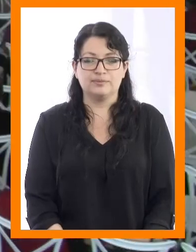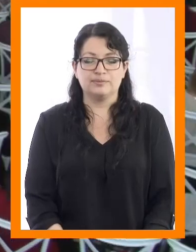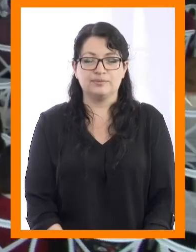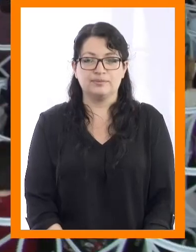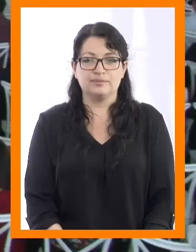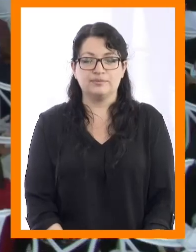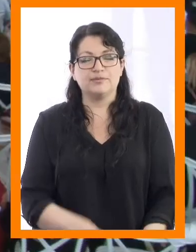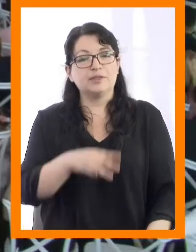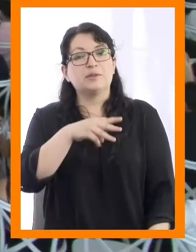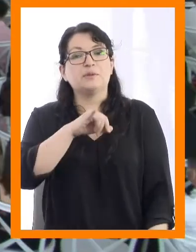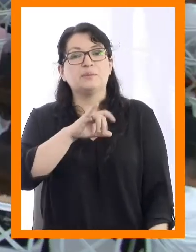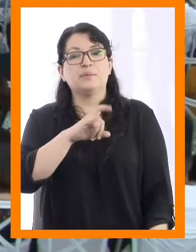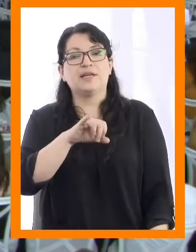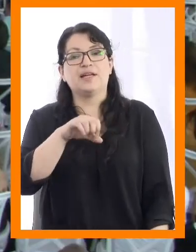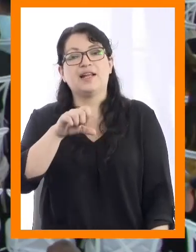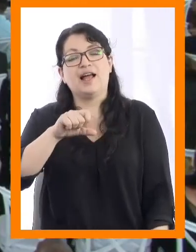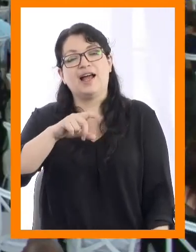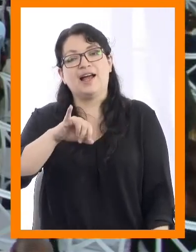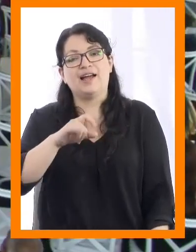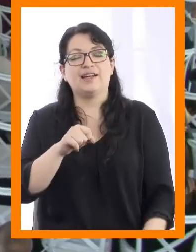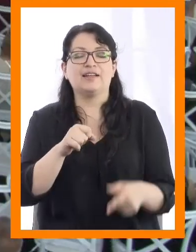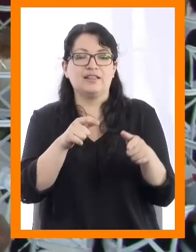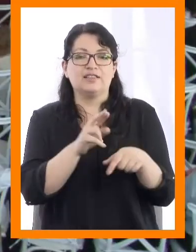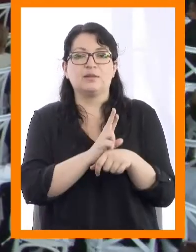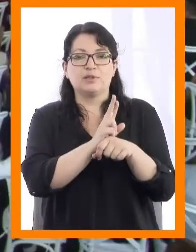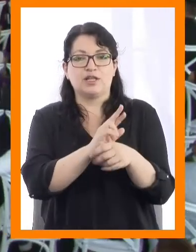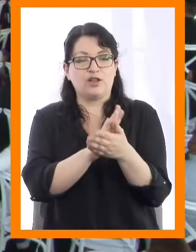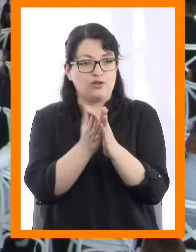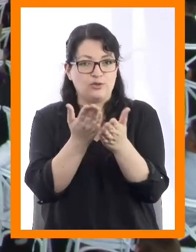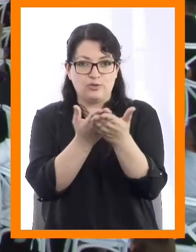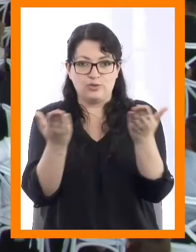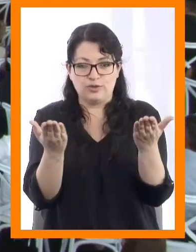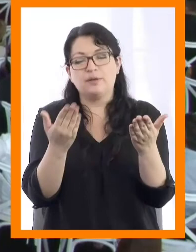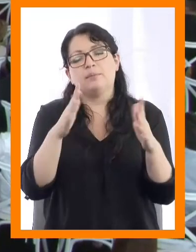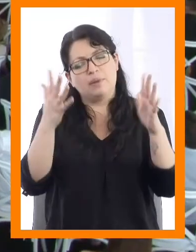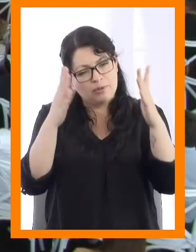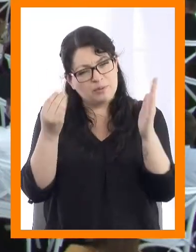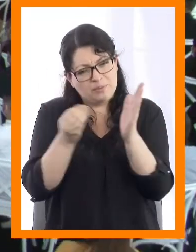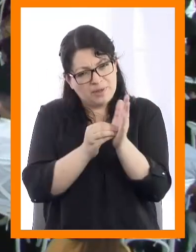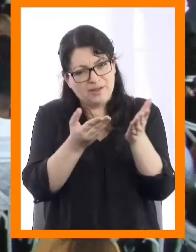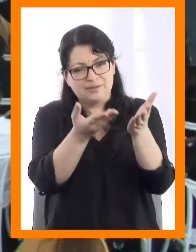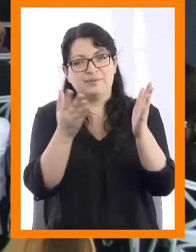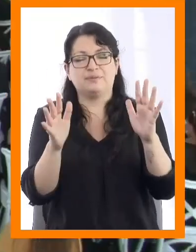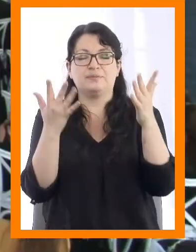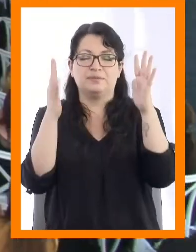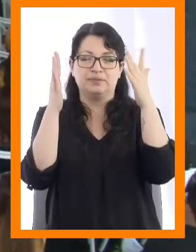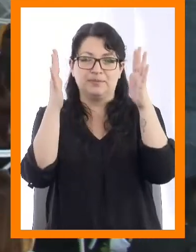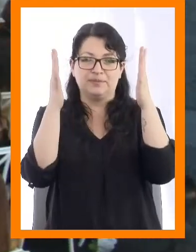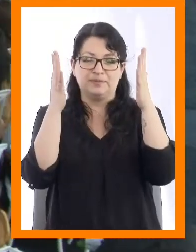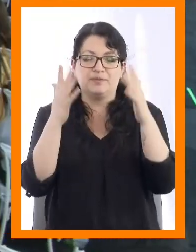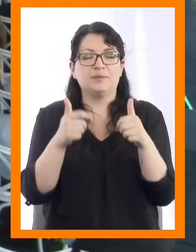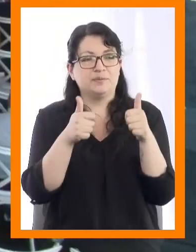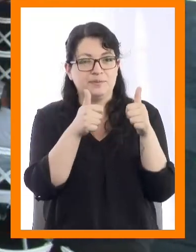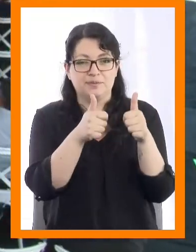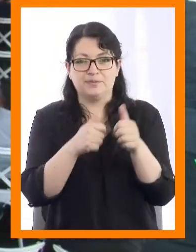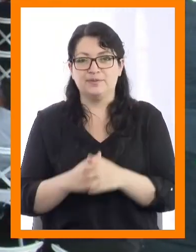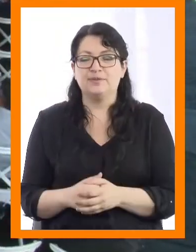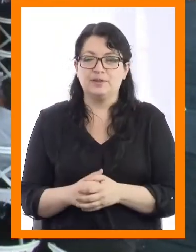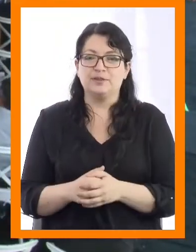Miguel Ángel Álvarez Abayay, en representación de todos ustedes y más aplausos para él también. Muy bien.